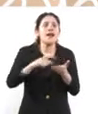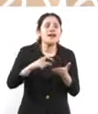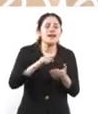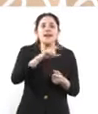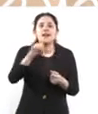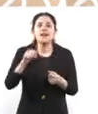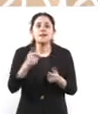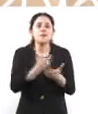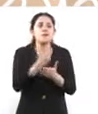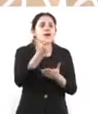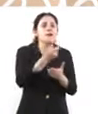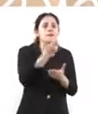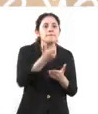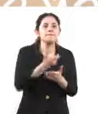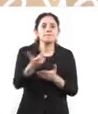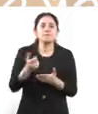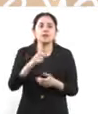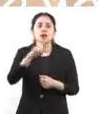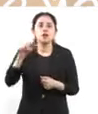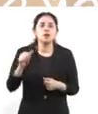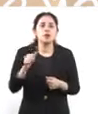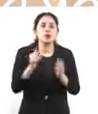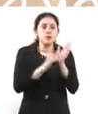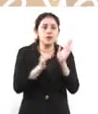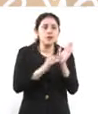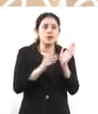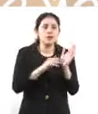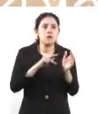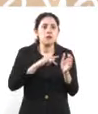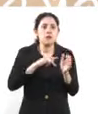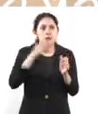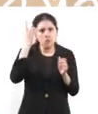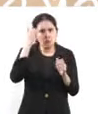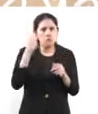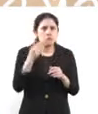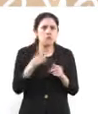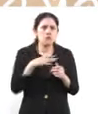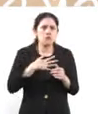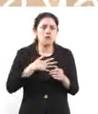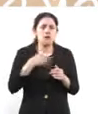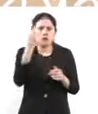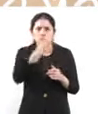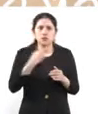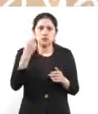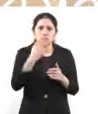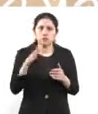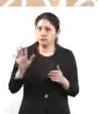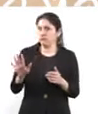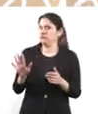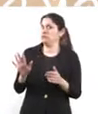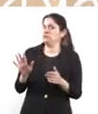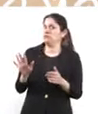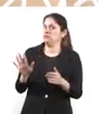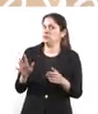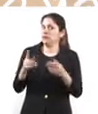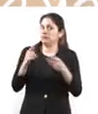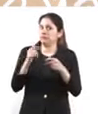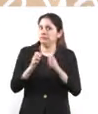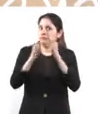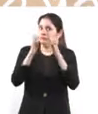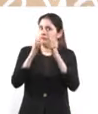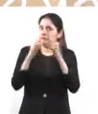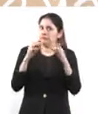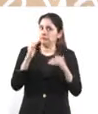pagar va a la escritura y dice, pues quiero escriturar mi departamento, se revisa todo y resulta que el edificio está registrado con cinco